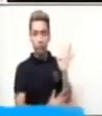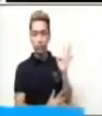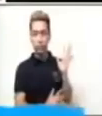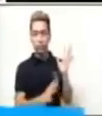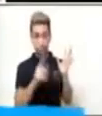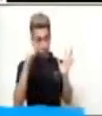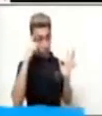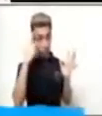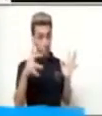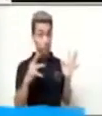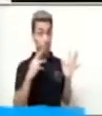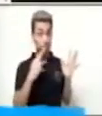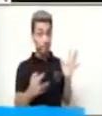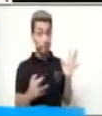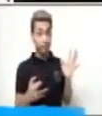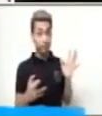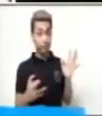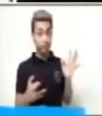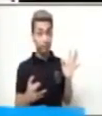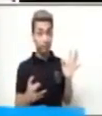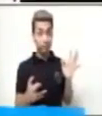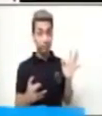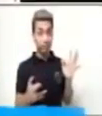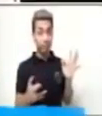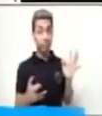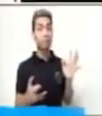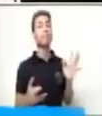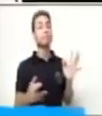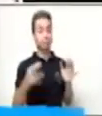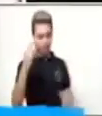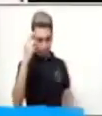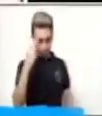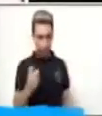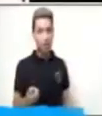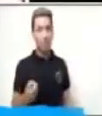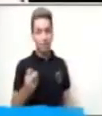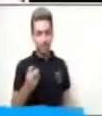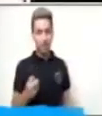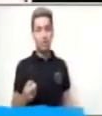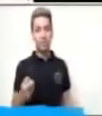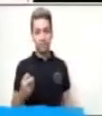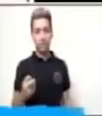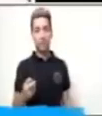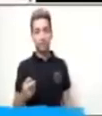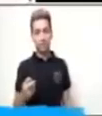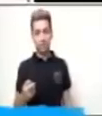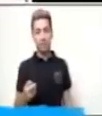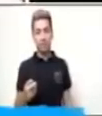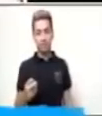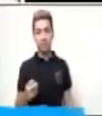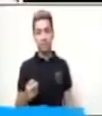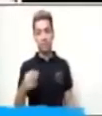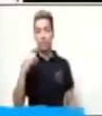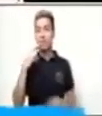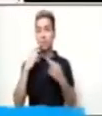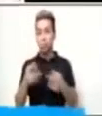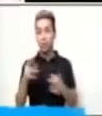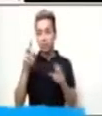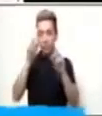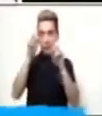respuesta? Muy bien. Lo repetiré y daré la respuesta a este acertijo